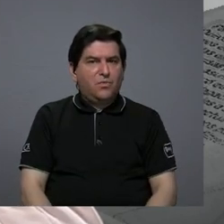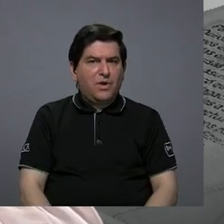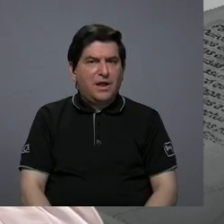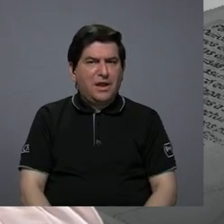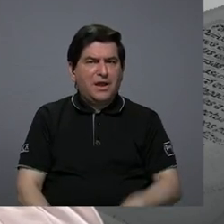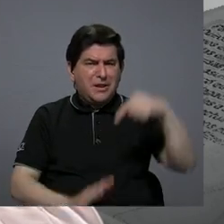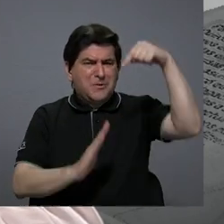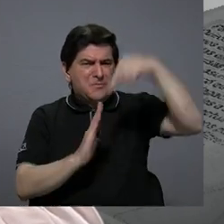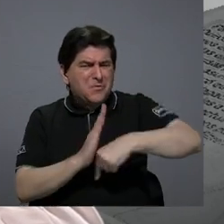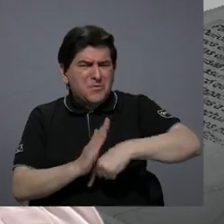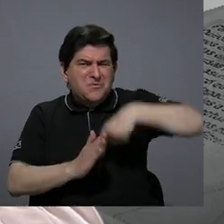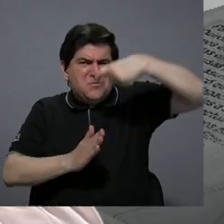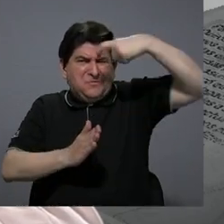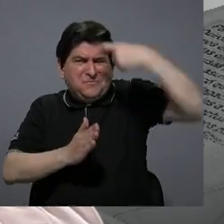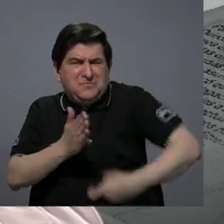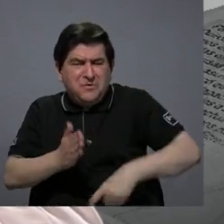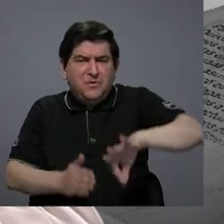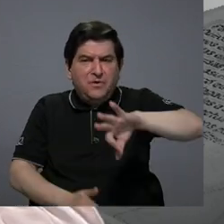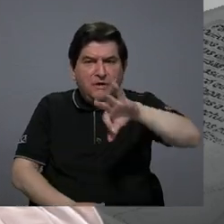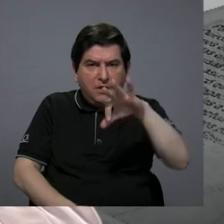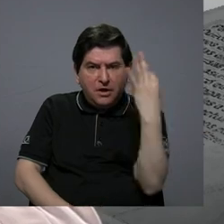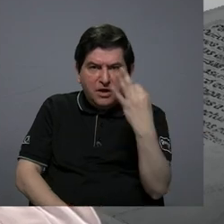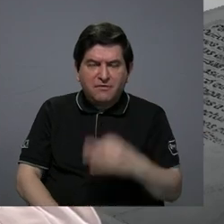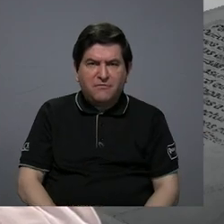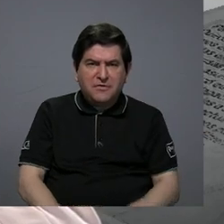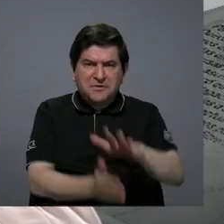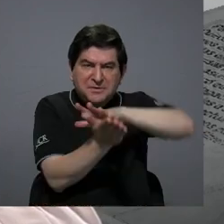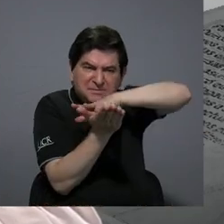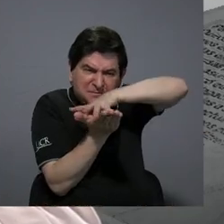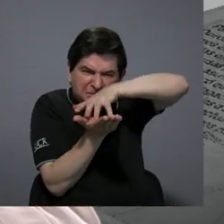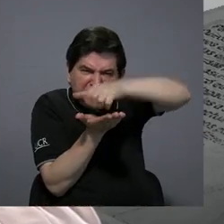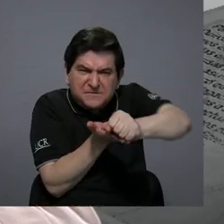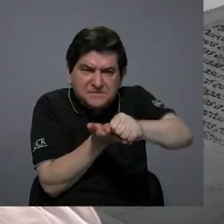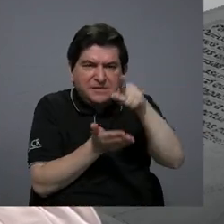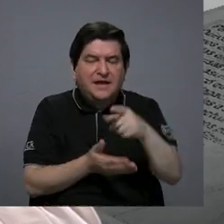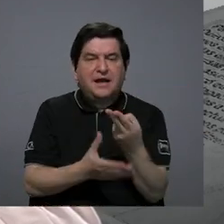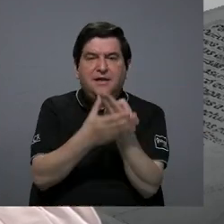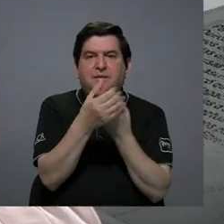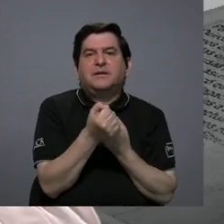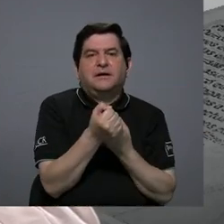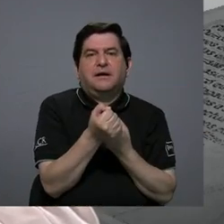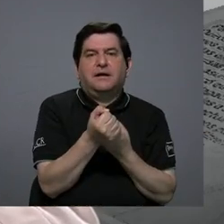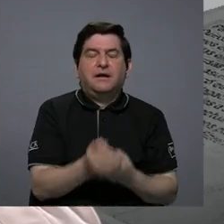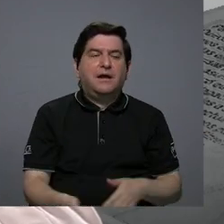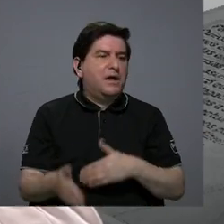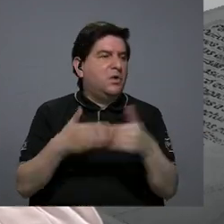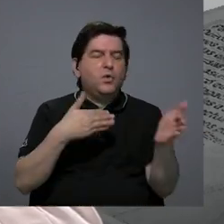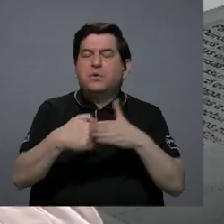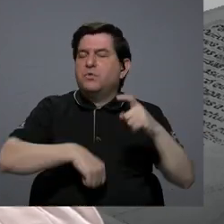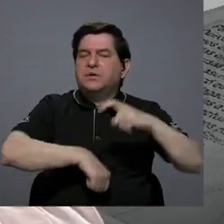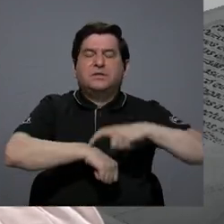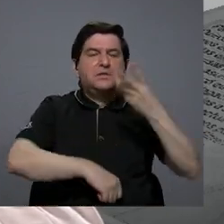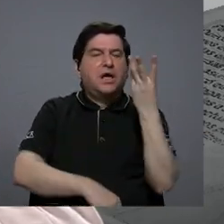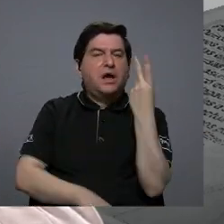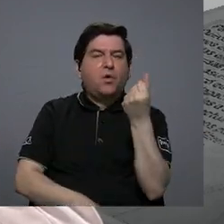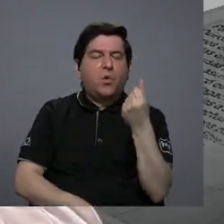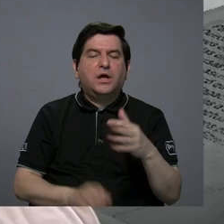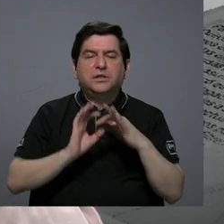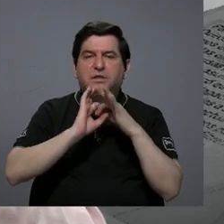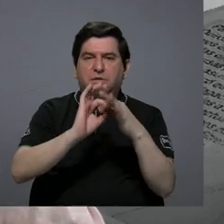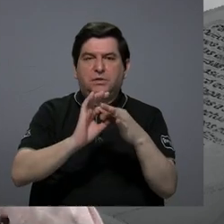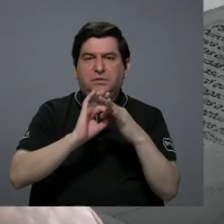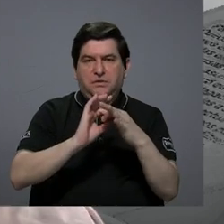extrema crueldad en la forma de aniquilar a esa pareja tenga el tiempo que tenga de esa